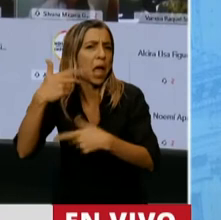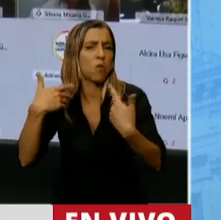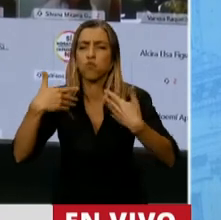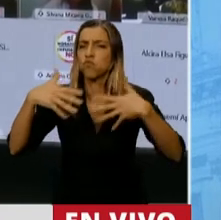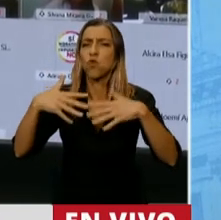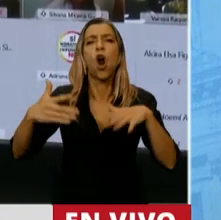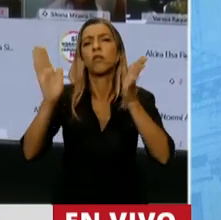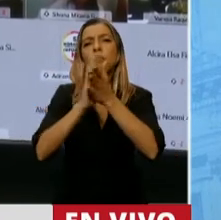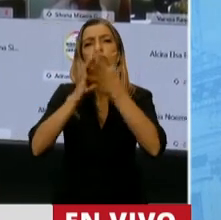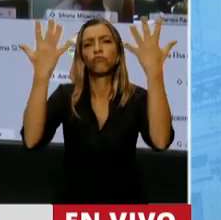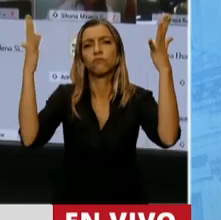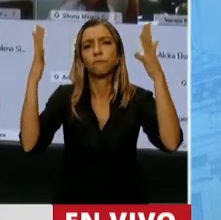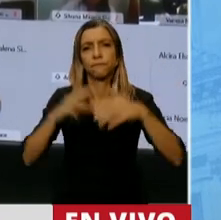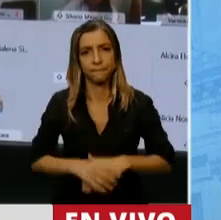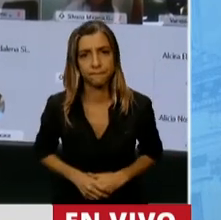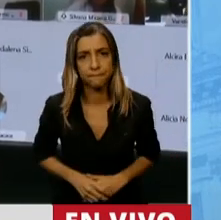pie, a rabiar.